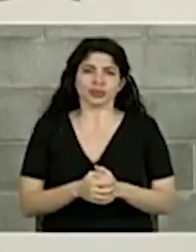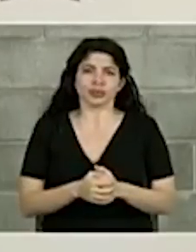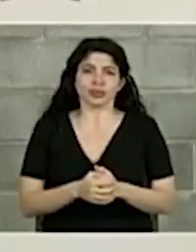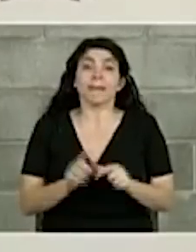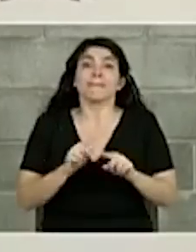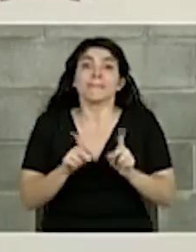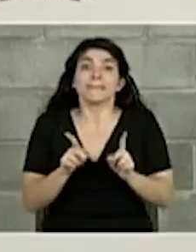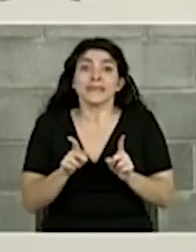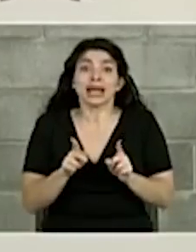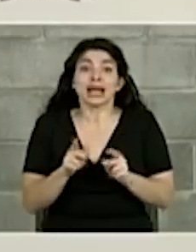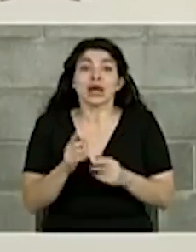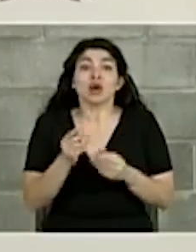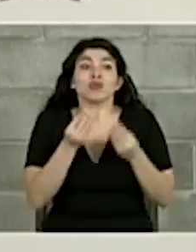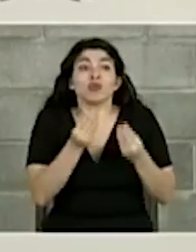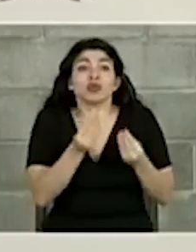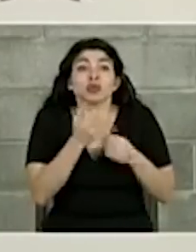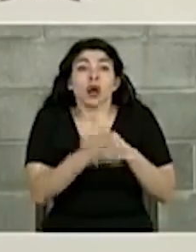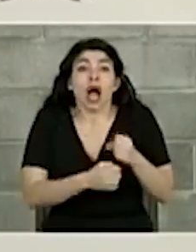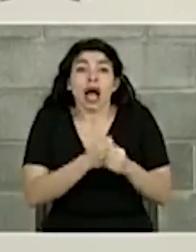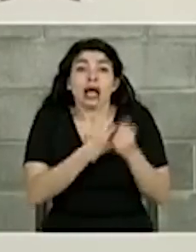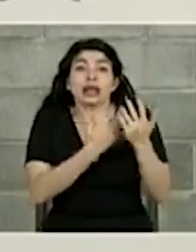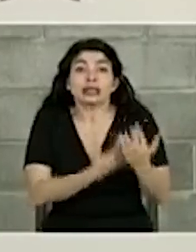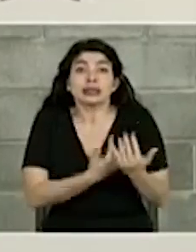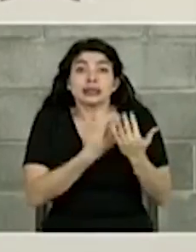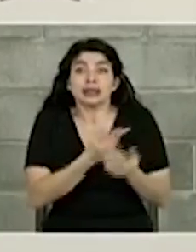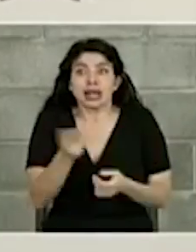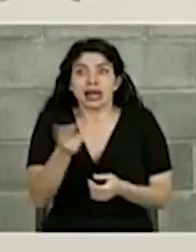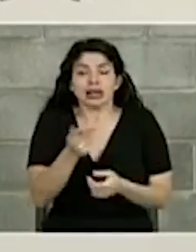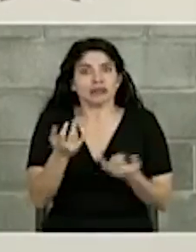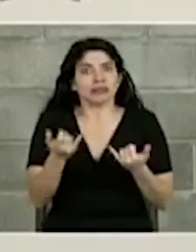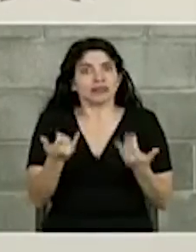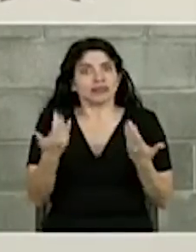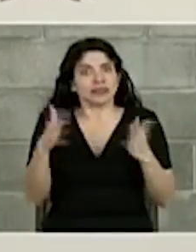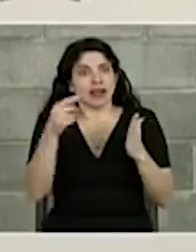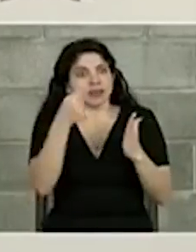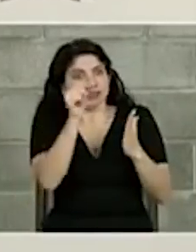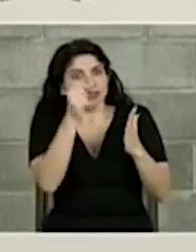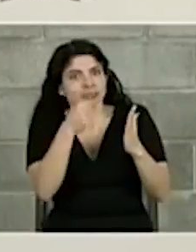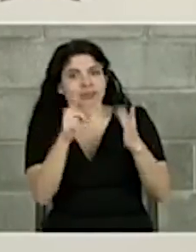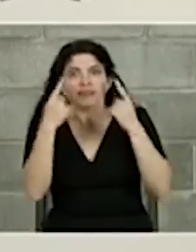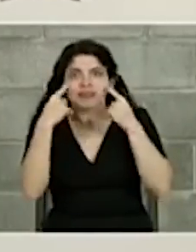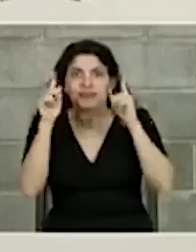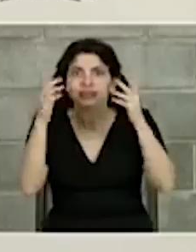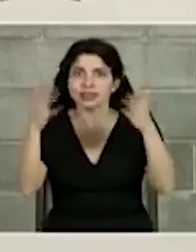Pero lo que por muchos esperó, ya hoy es algo concreto.